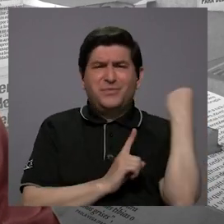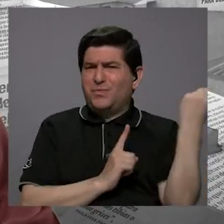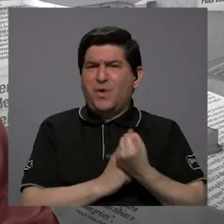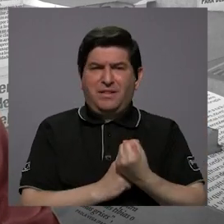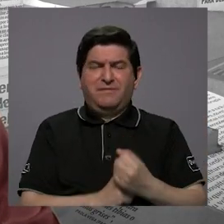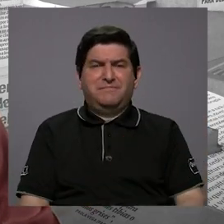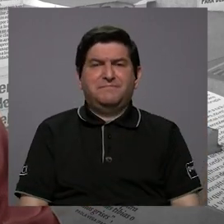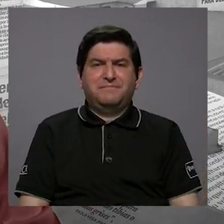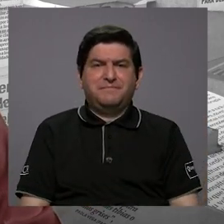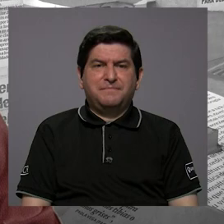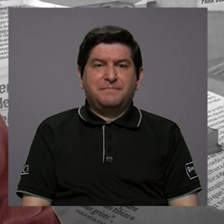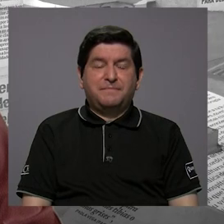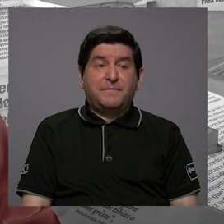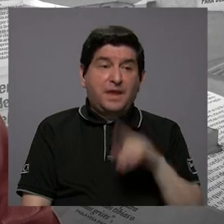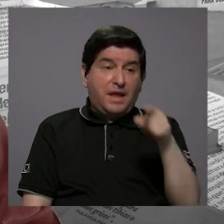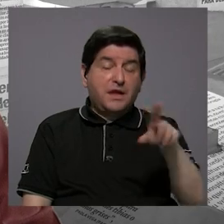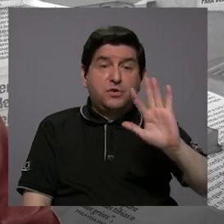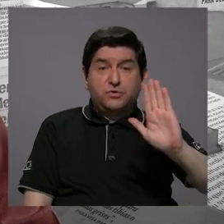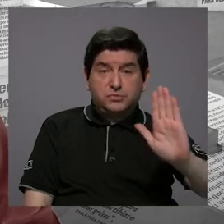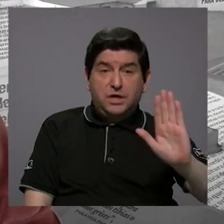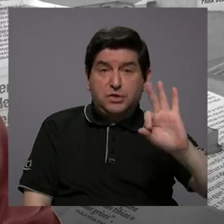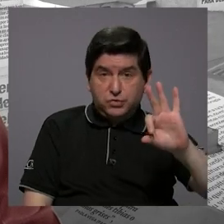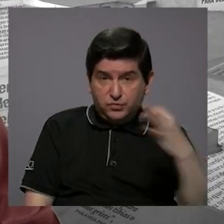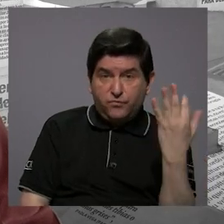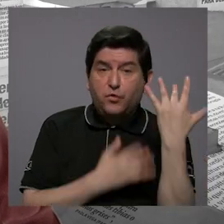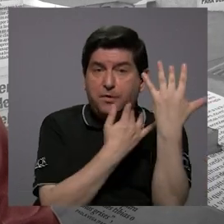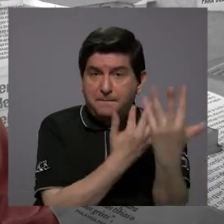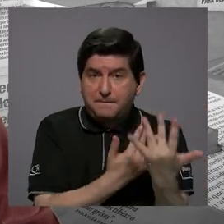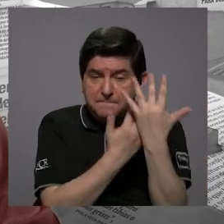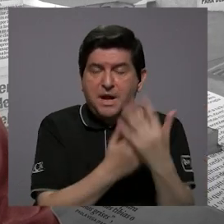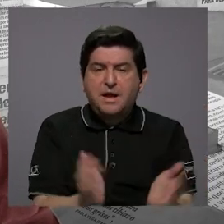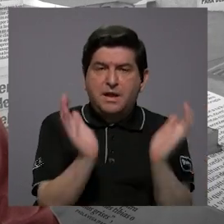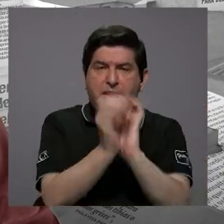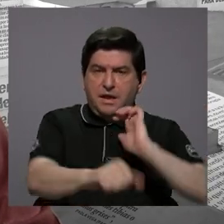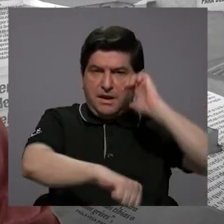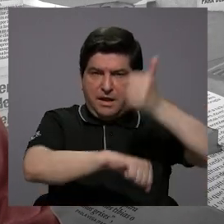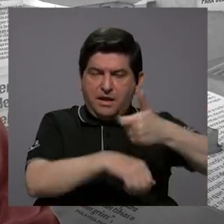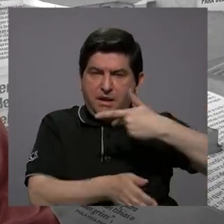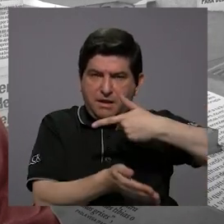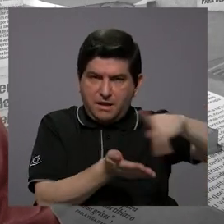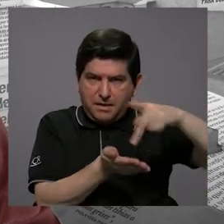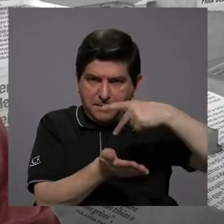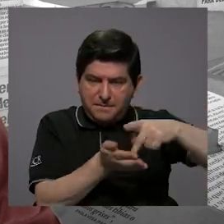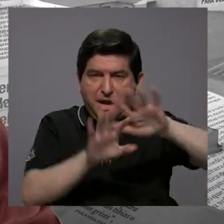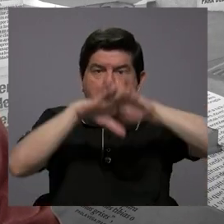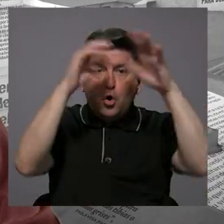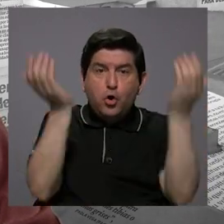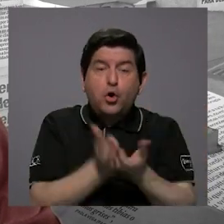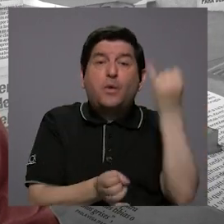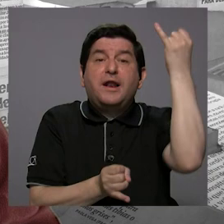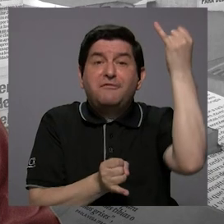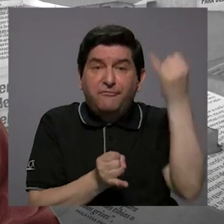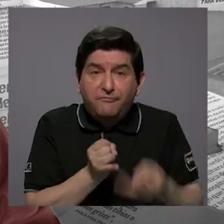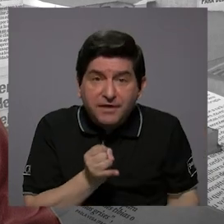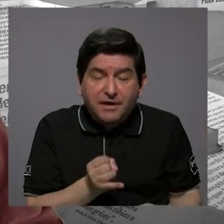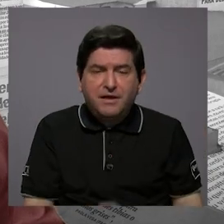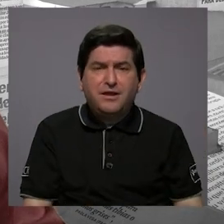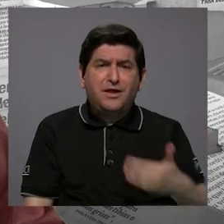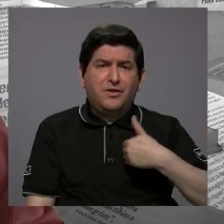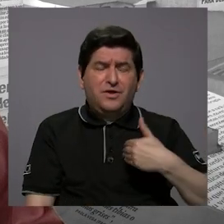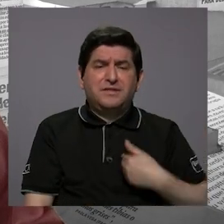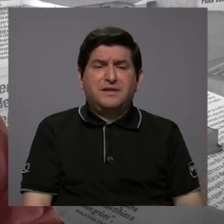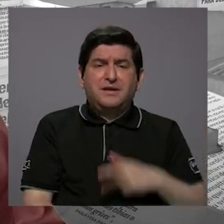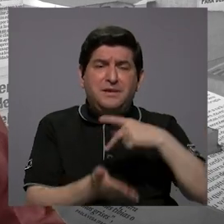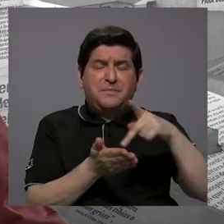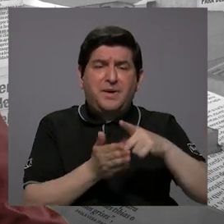condiciones. Entonces ellos, a su manera, están esperando también que la caja defina ese salario global definitivo, porque lo que tiene